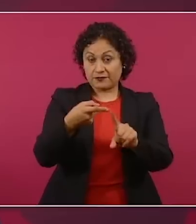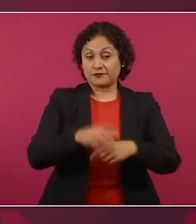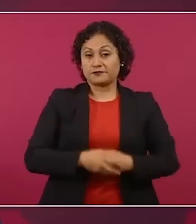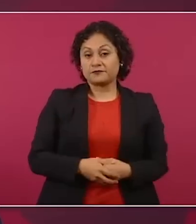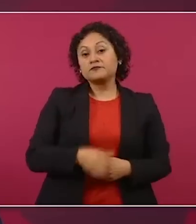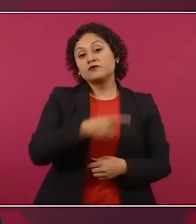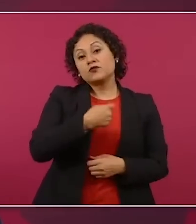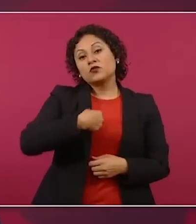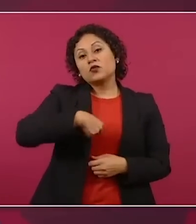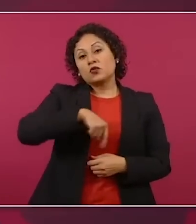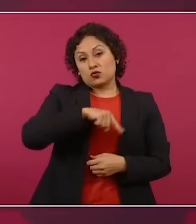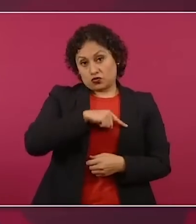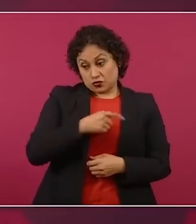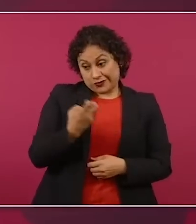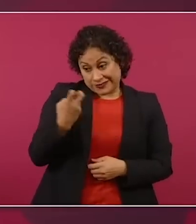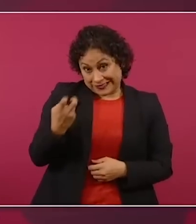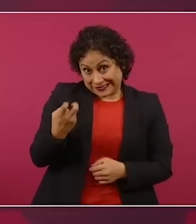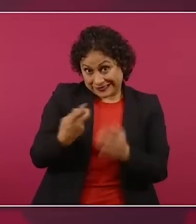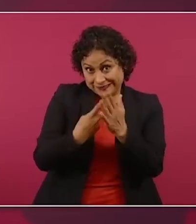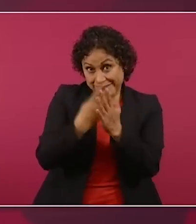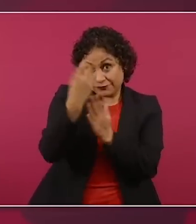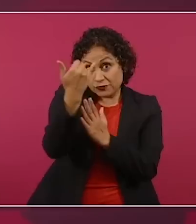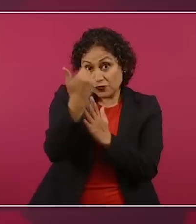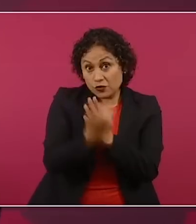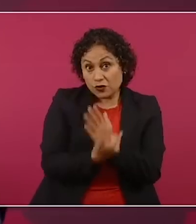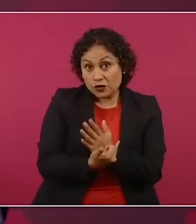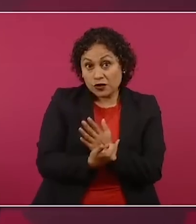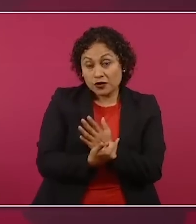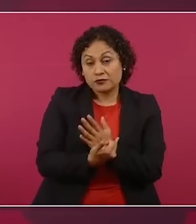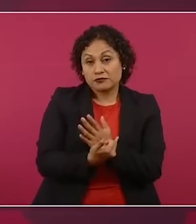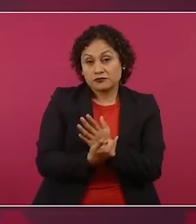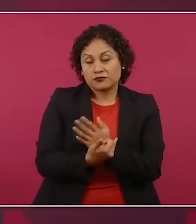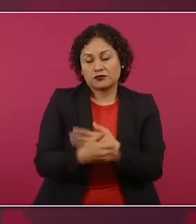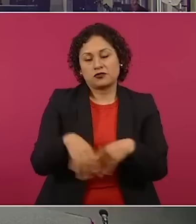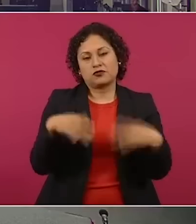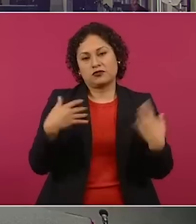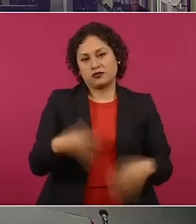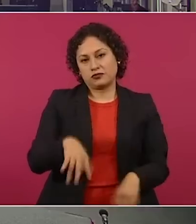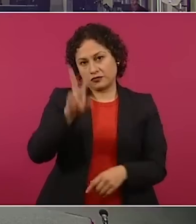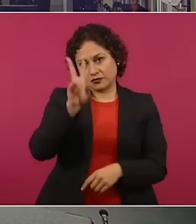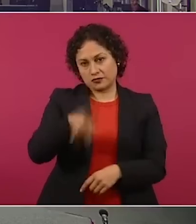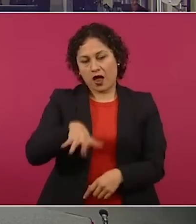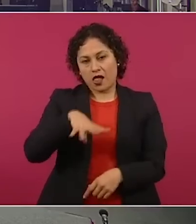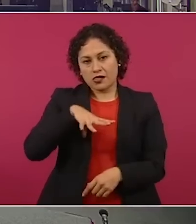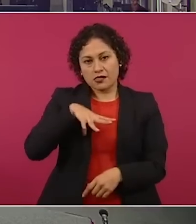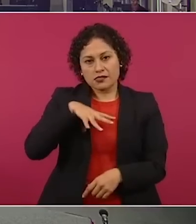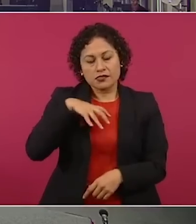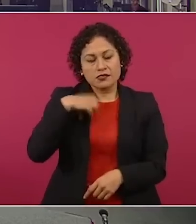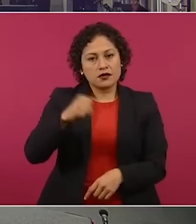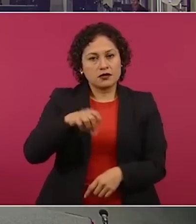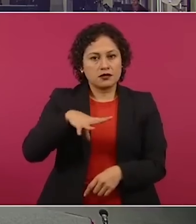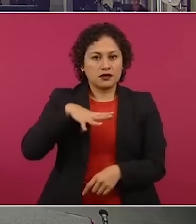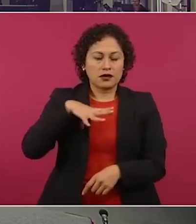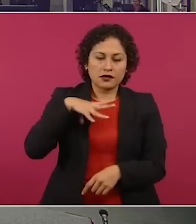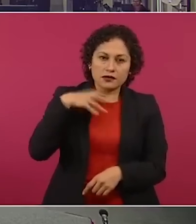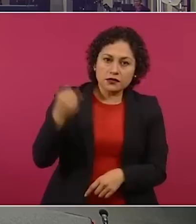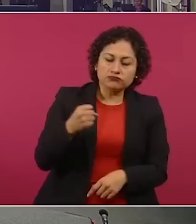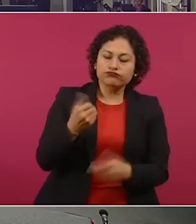con mucho esfuerzo y enfrentando